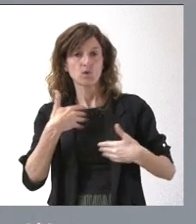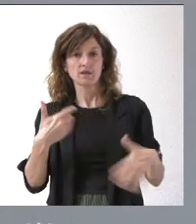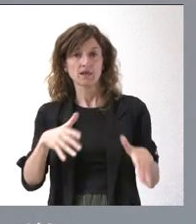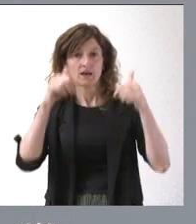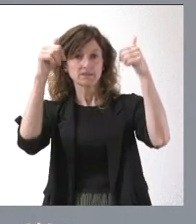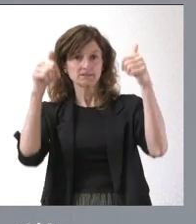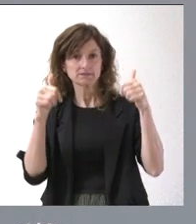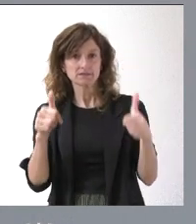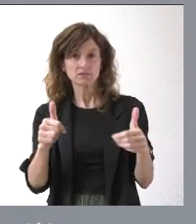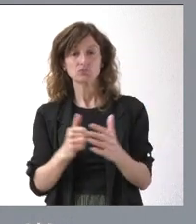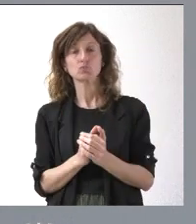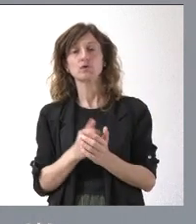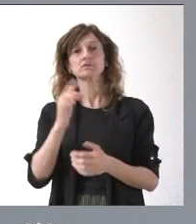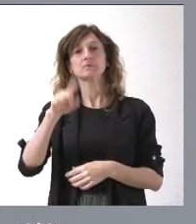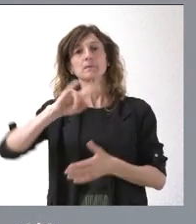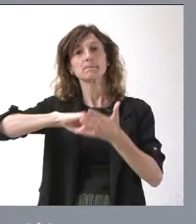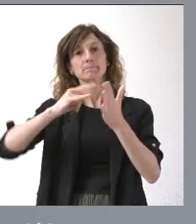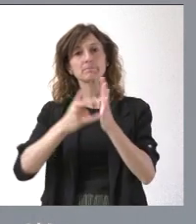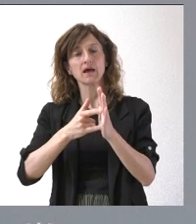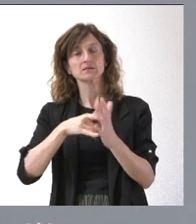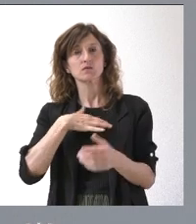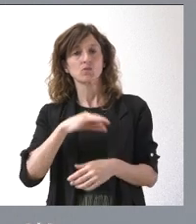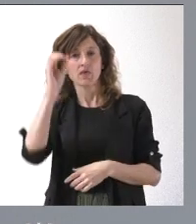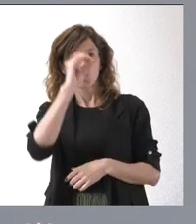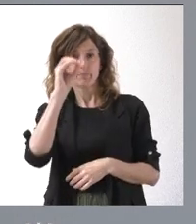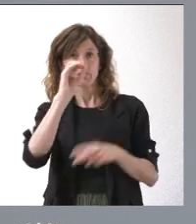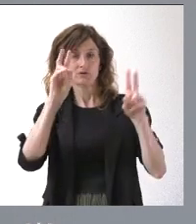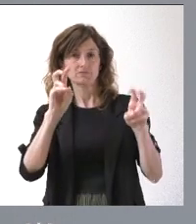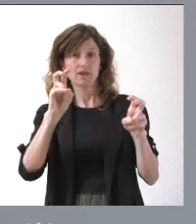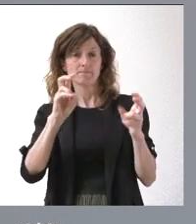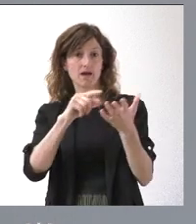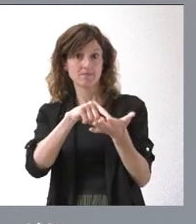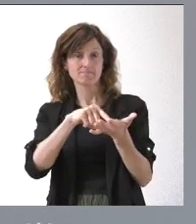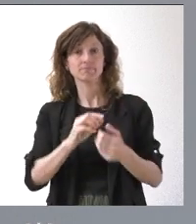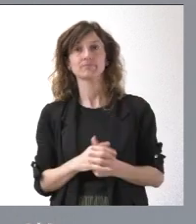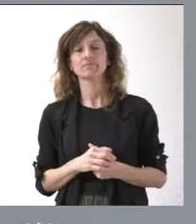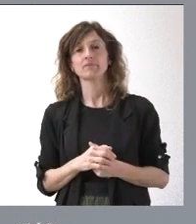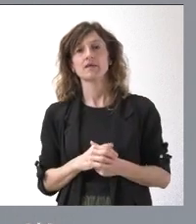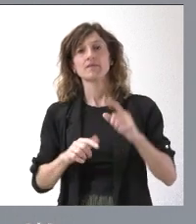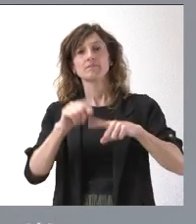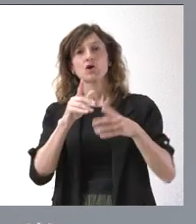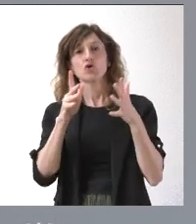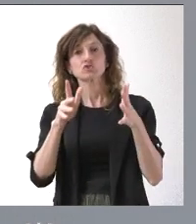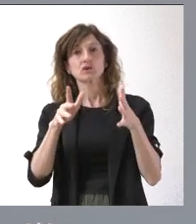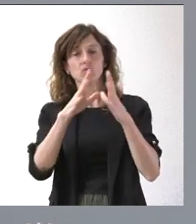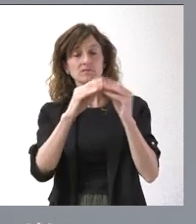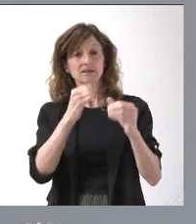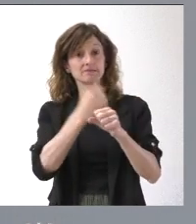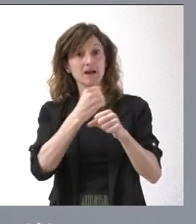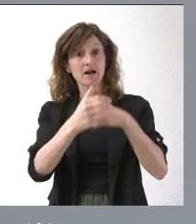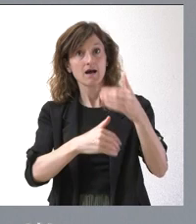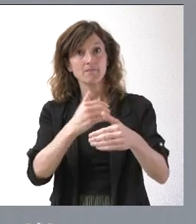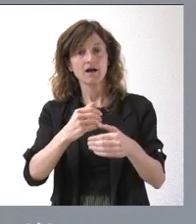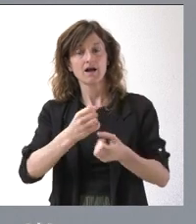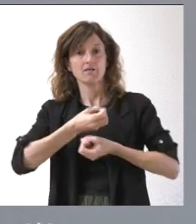titulaciones y, por tanto, plantear una posición sobre este asunto. En la medida en que el Consejo de Universidades vaya trabajando, pues podemos